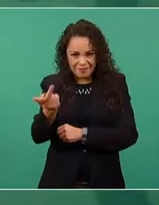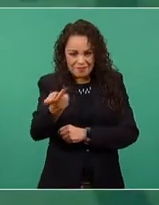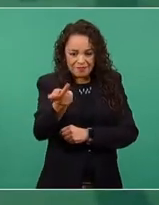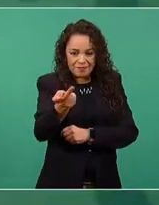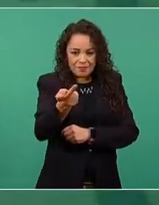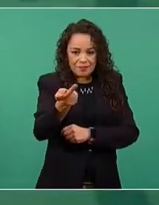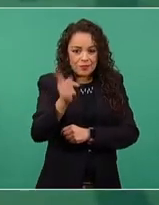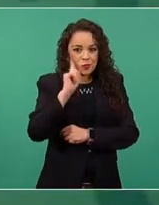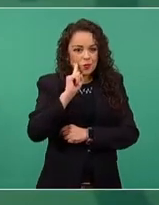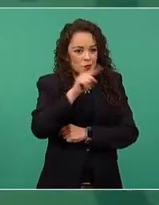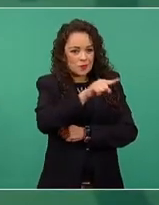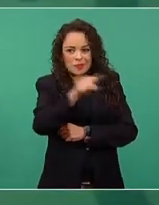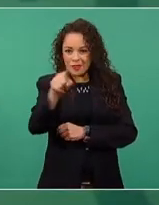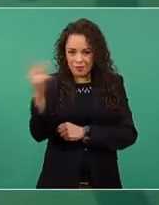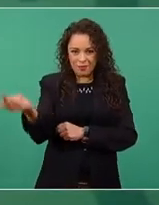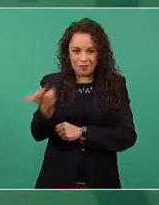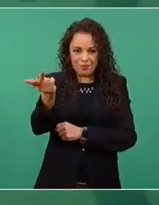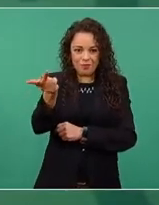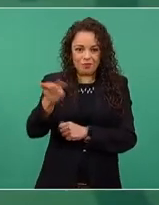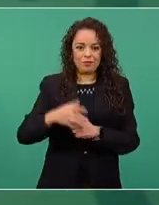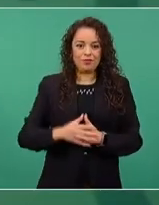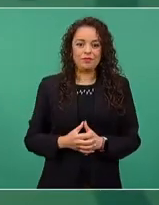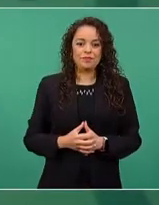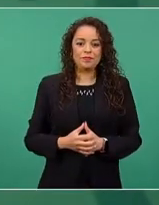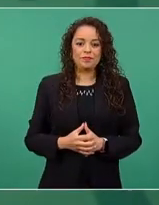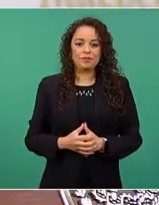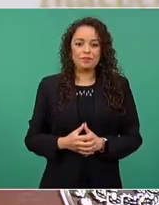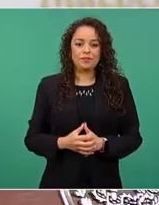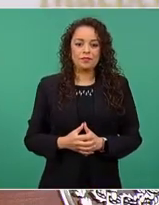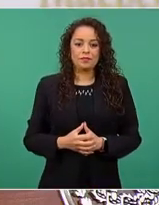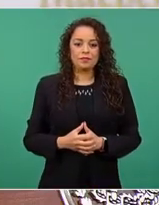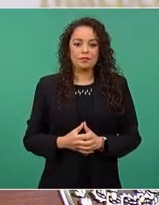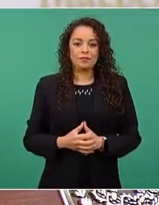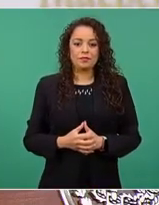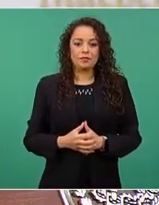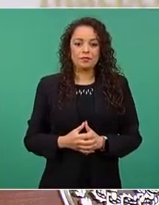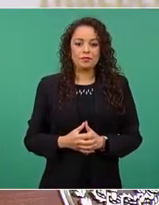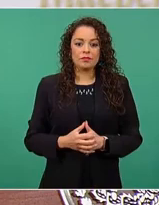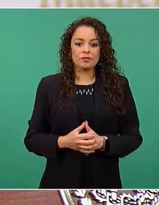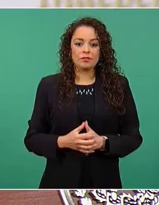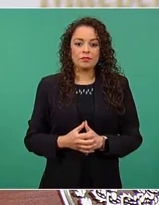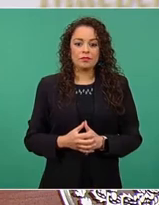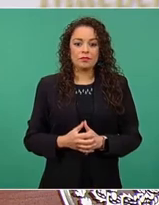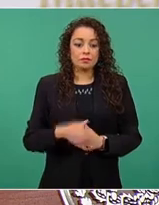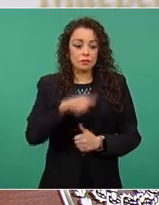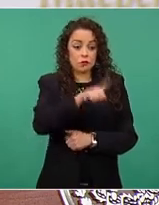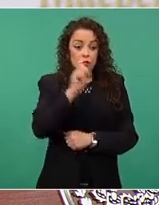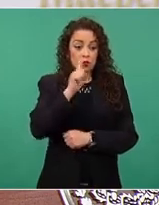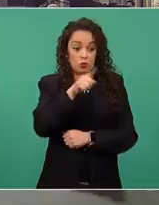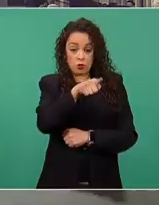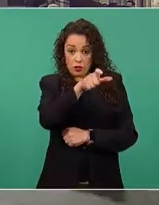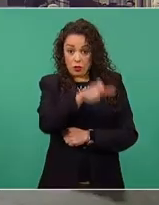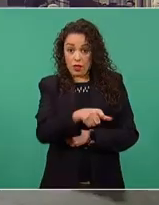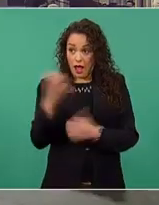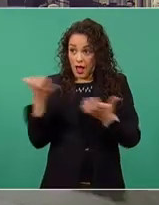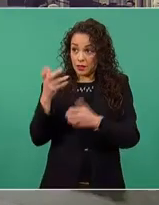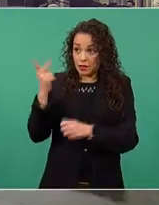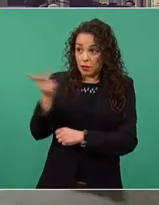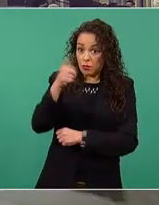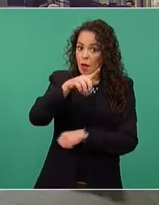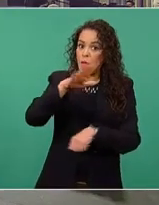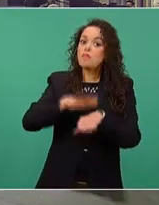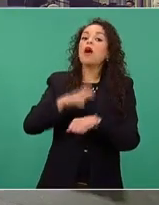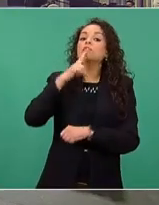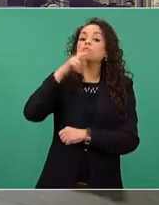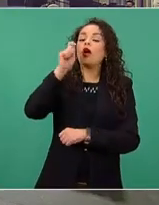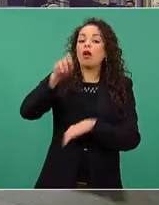está hecha de muy buena fe, porque la compañera es una de las mejores periodistas